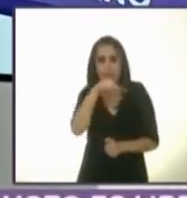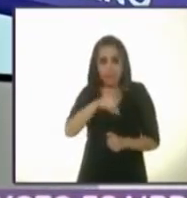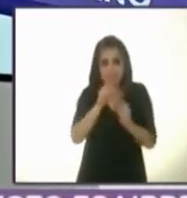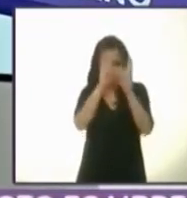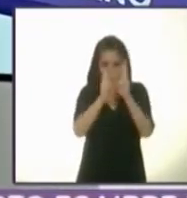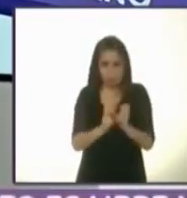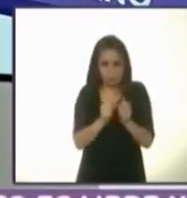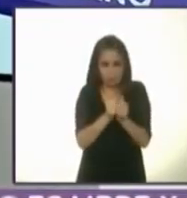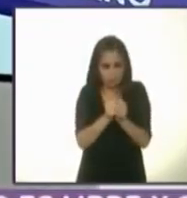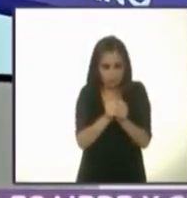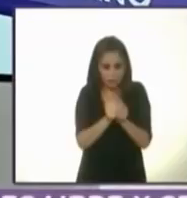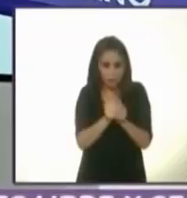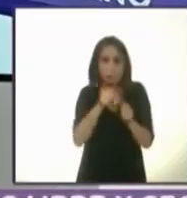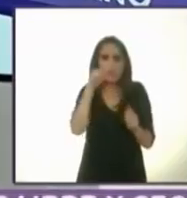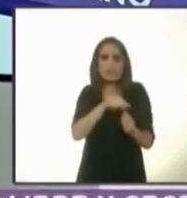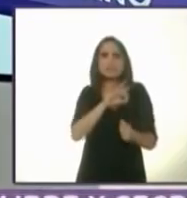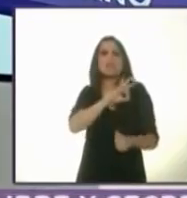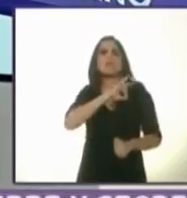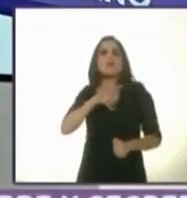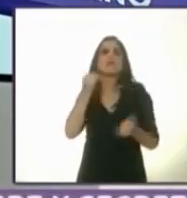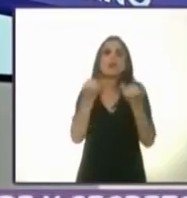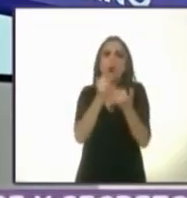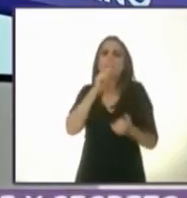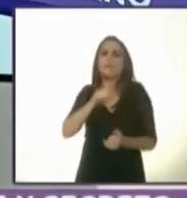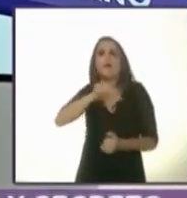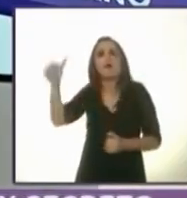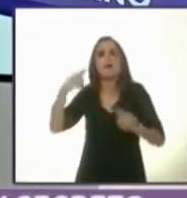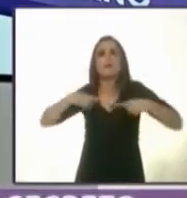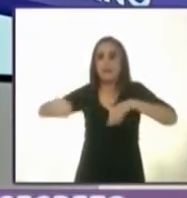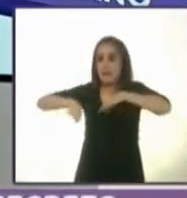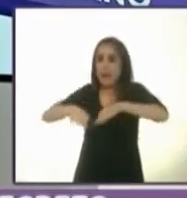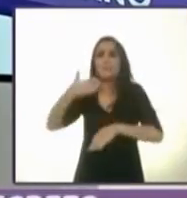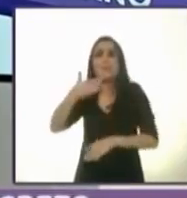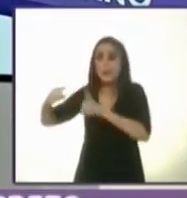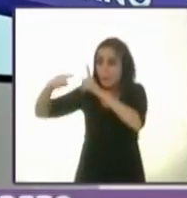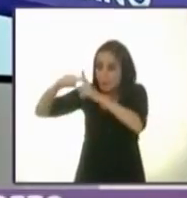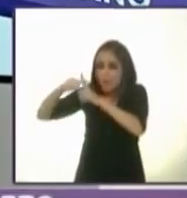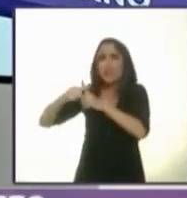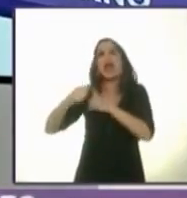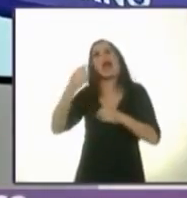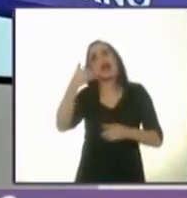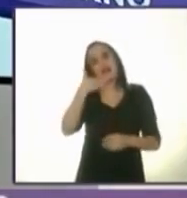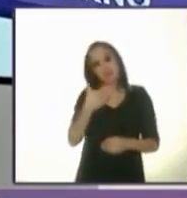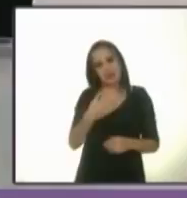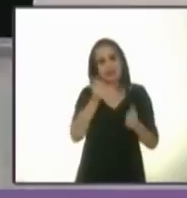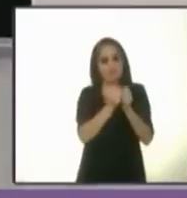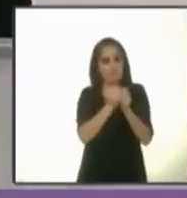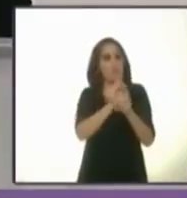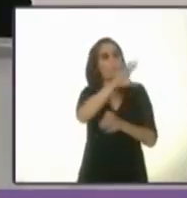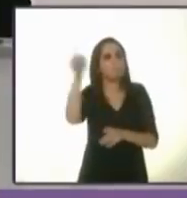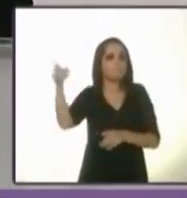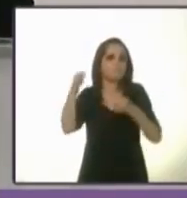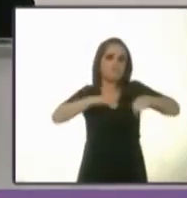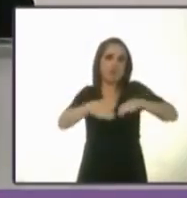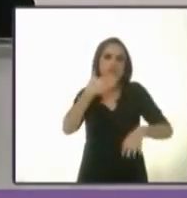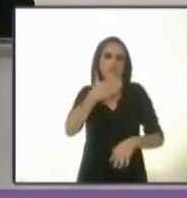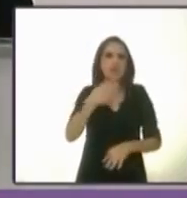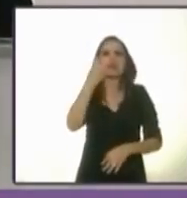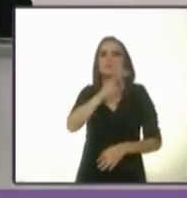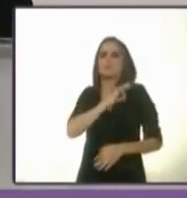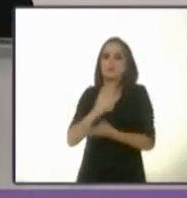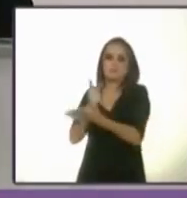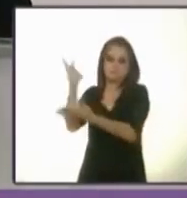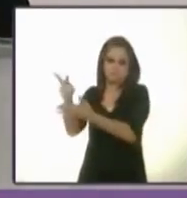calificar positivamente a cualquier servidor público y lo vamos a reconocer en mi gobierno. Gracias, candidata. Tiene la voz